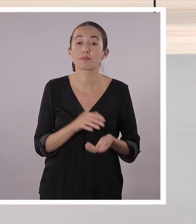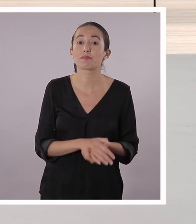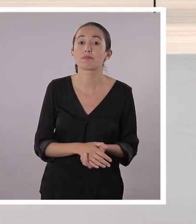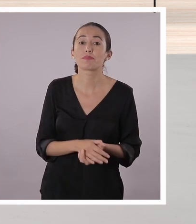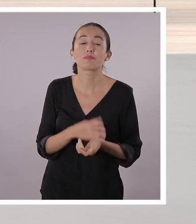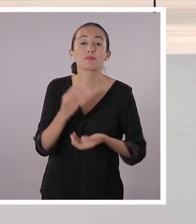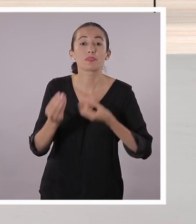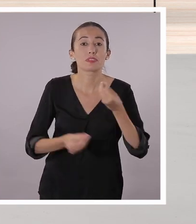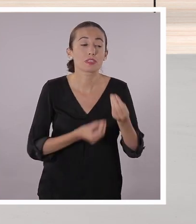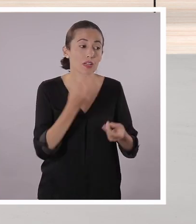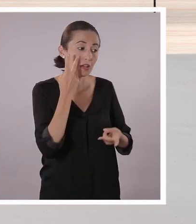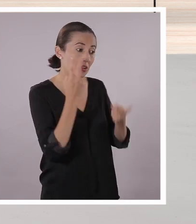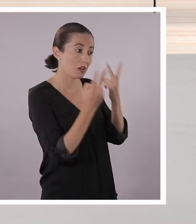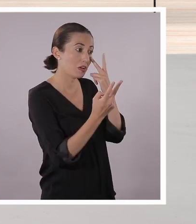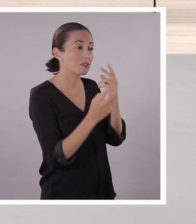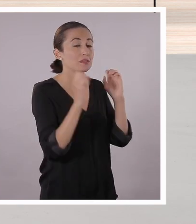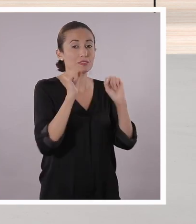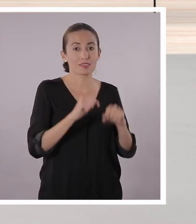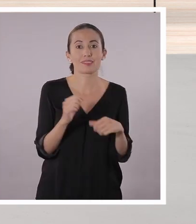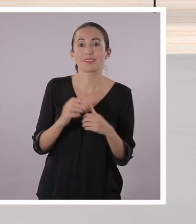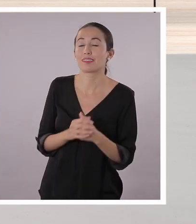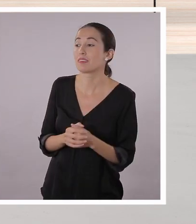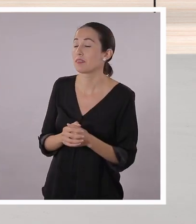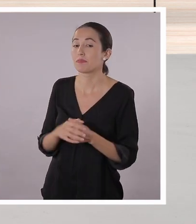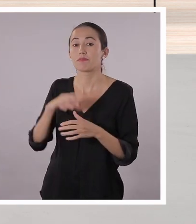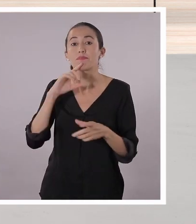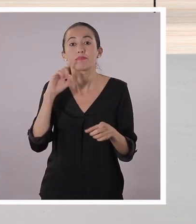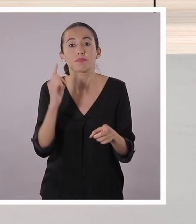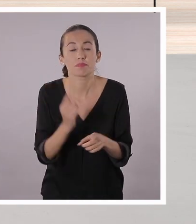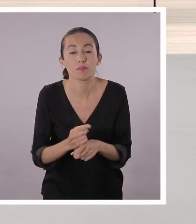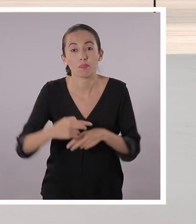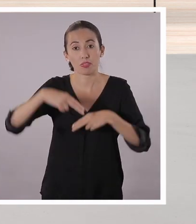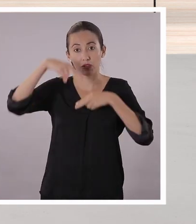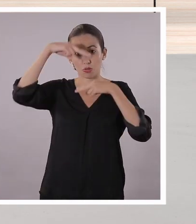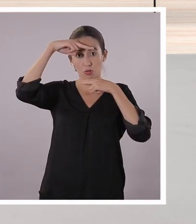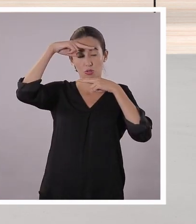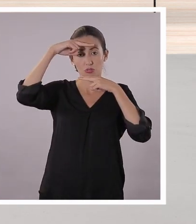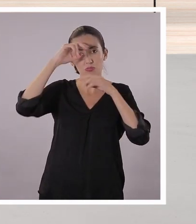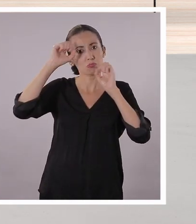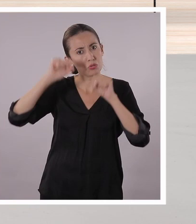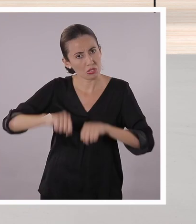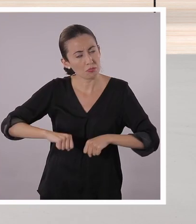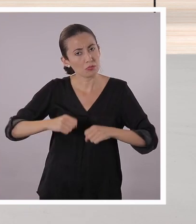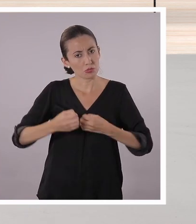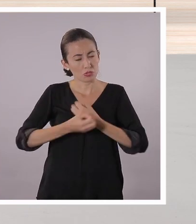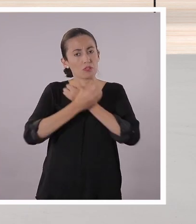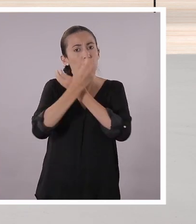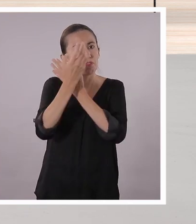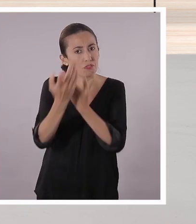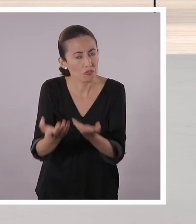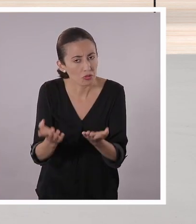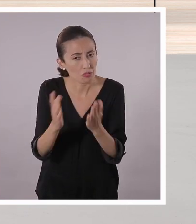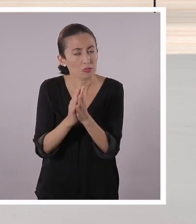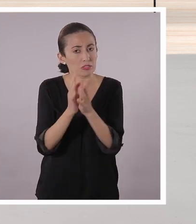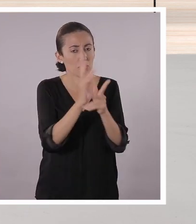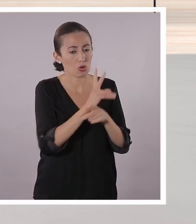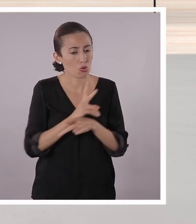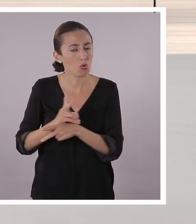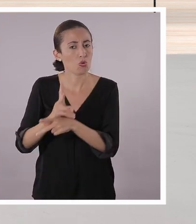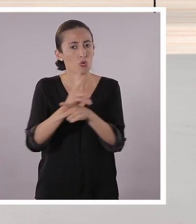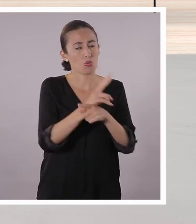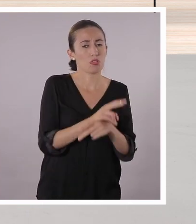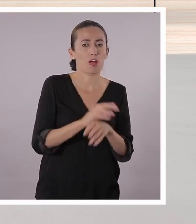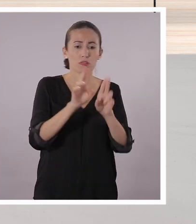medio ambiente. ¿Podemos ver algo de eso en la clase de hoy? Claro que sí. De hecho, en los noticieros podemos transmitir esa información, el